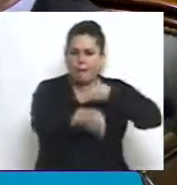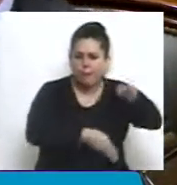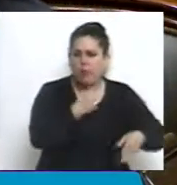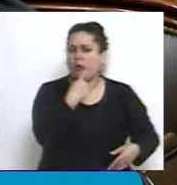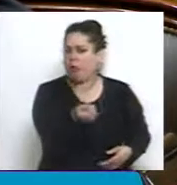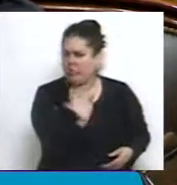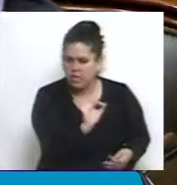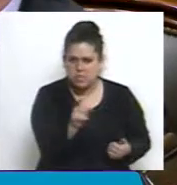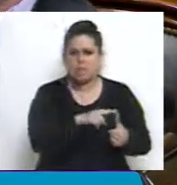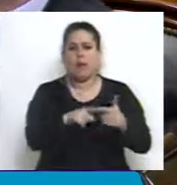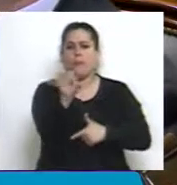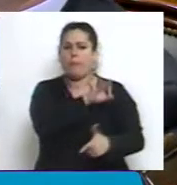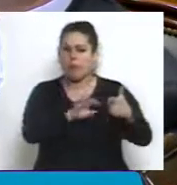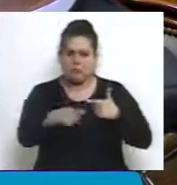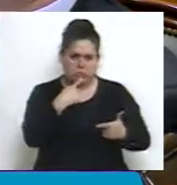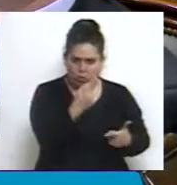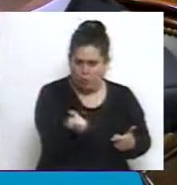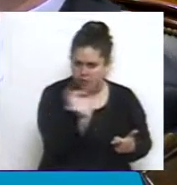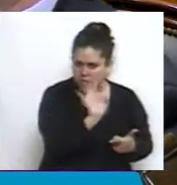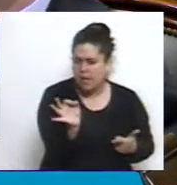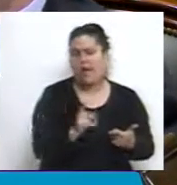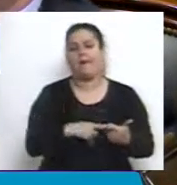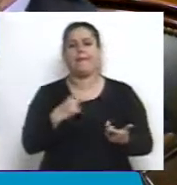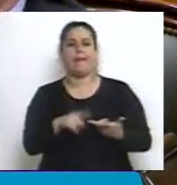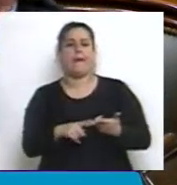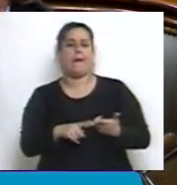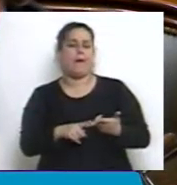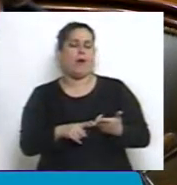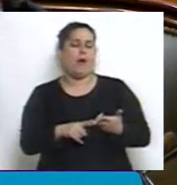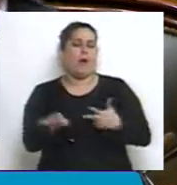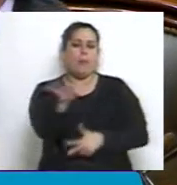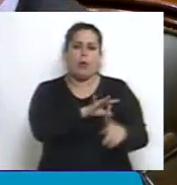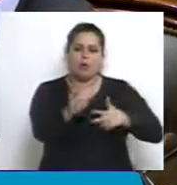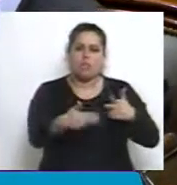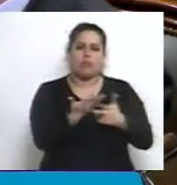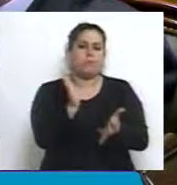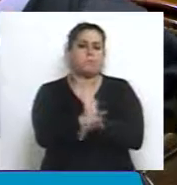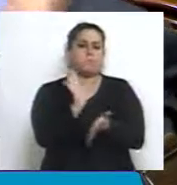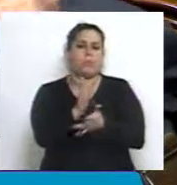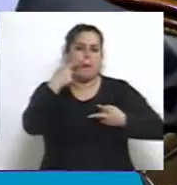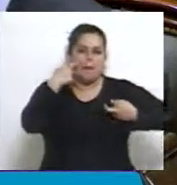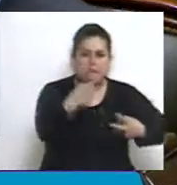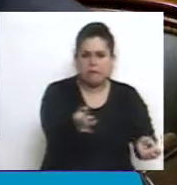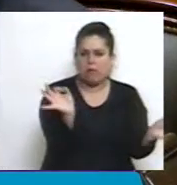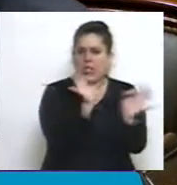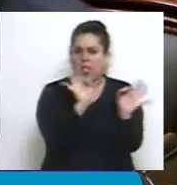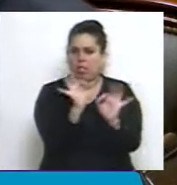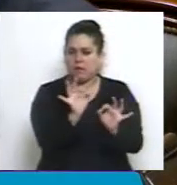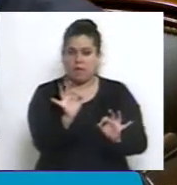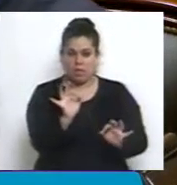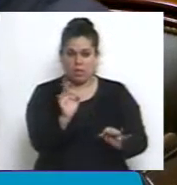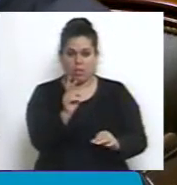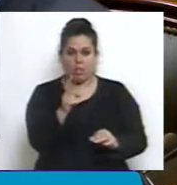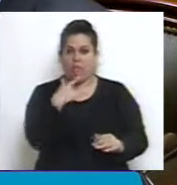proyectos de investigación, al solo arbitrio del jefe de